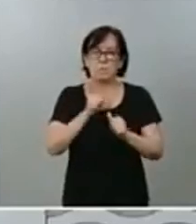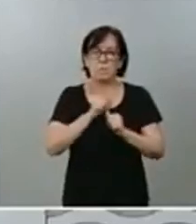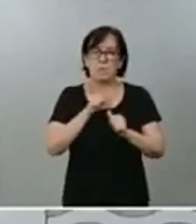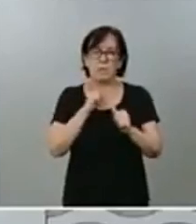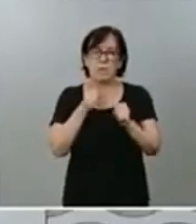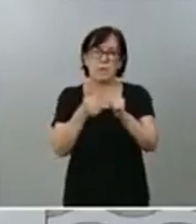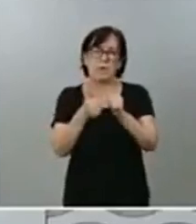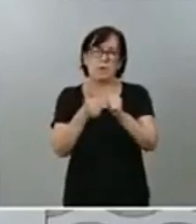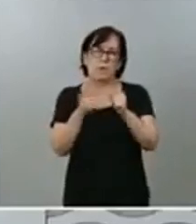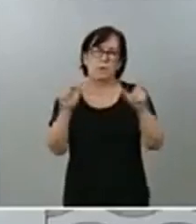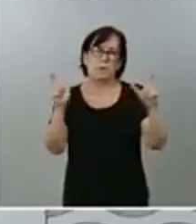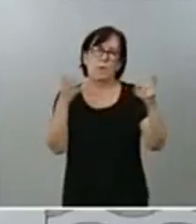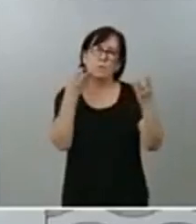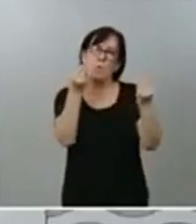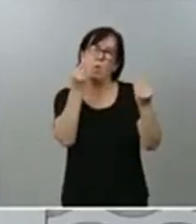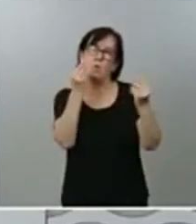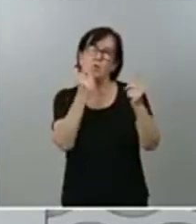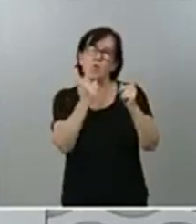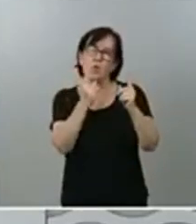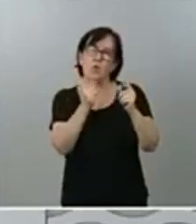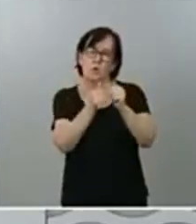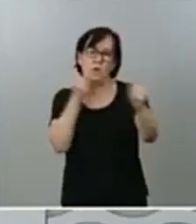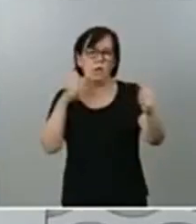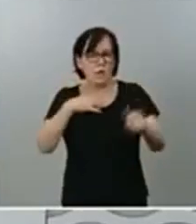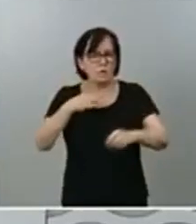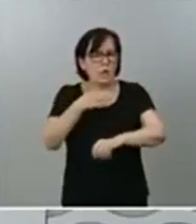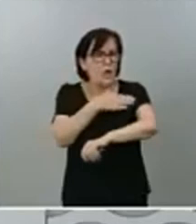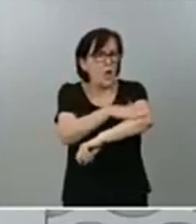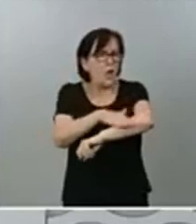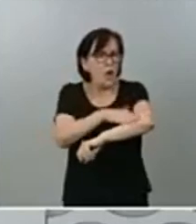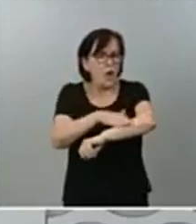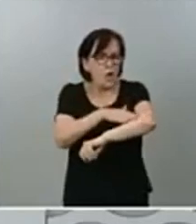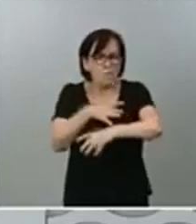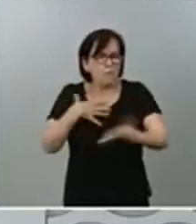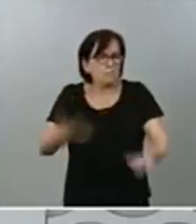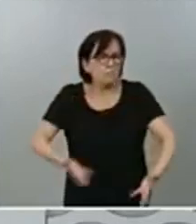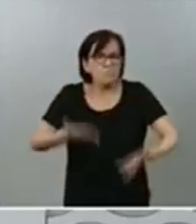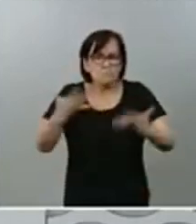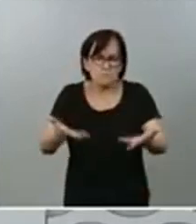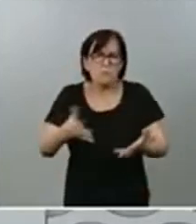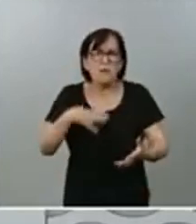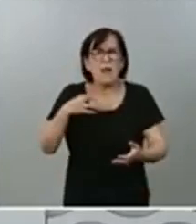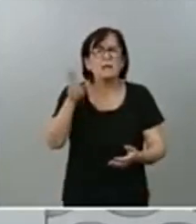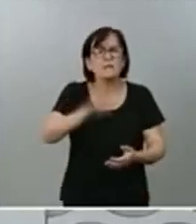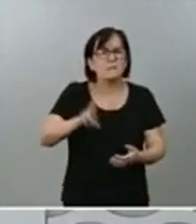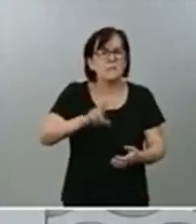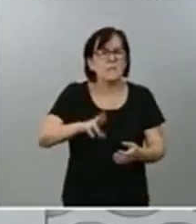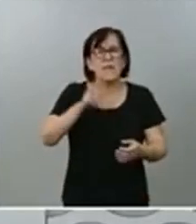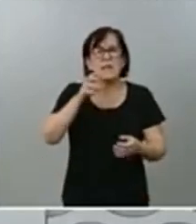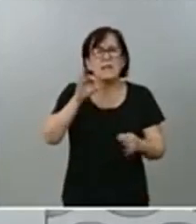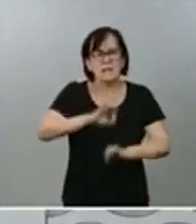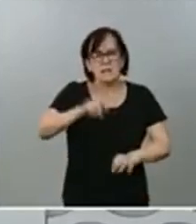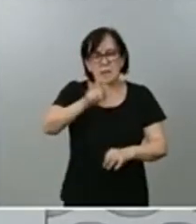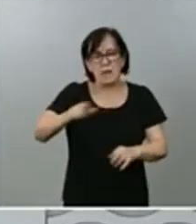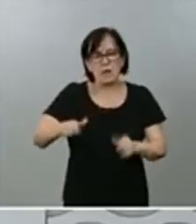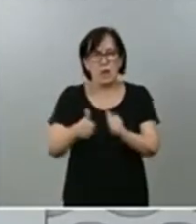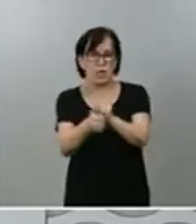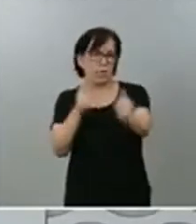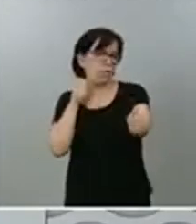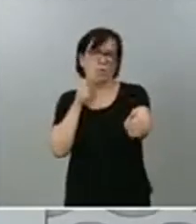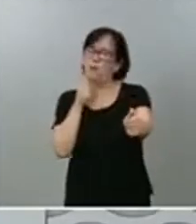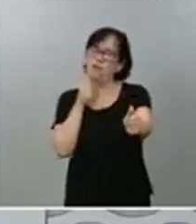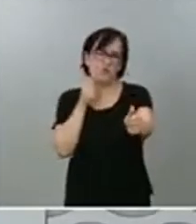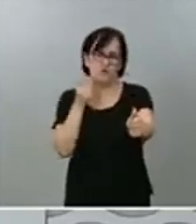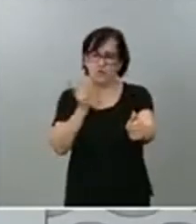tiempo, aunque los poderes públicos pondrán todo de su parte para que, insisto, ninguna persona se quede atrás y, por otra parte, nuestro